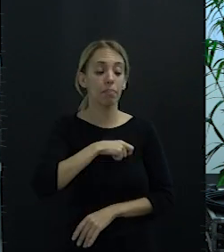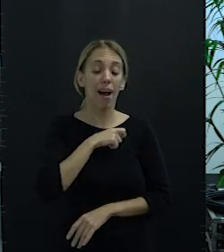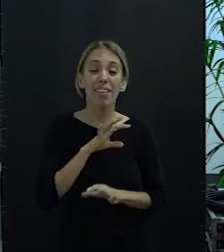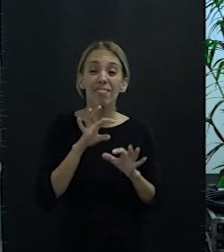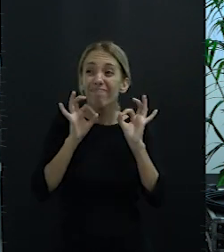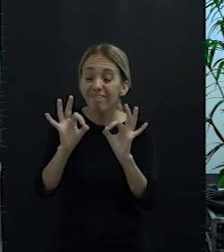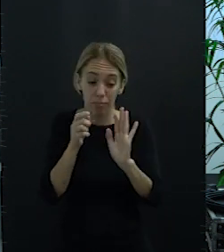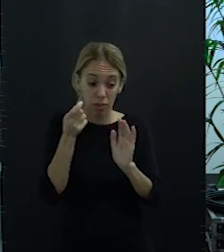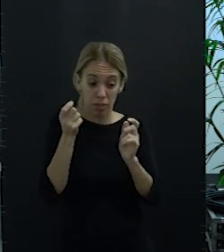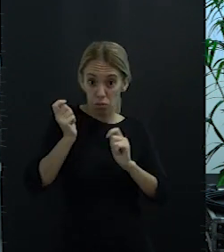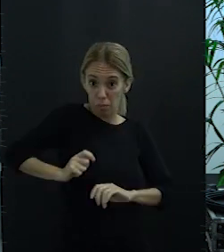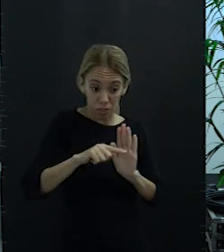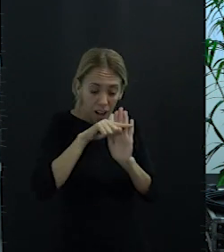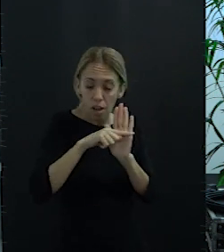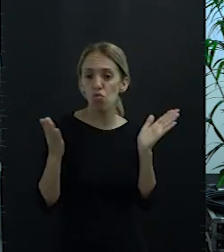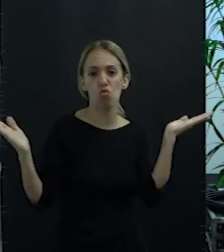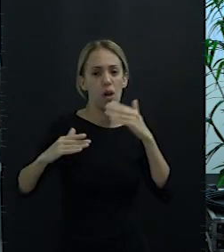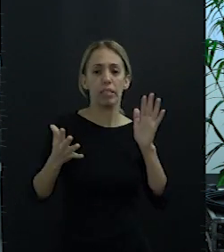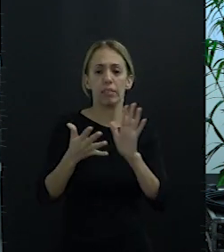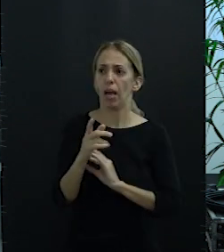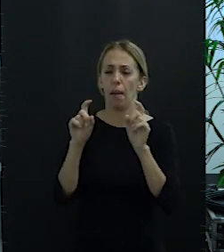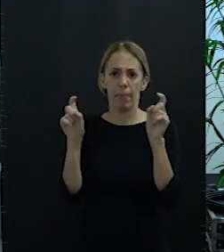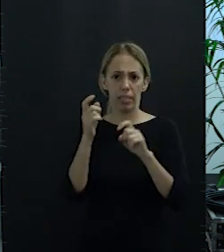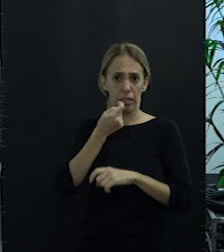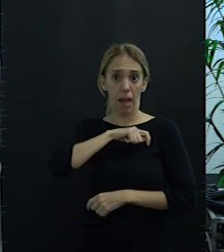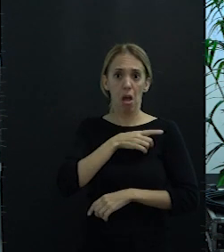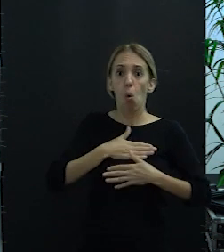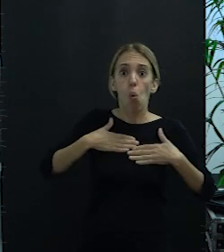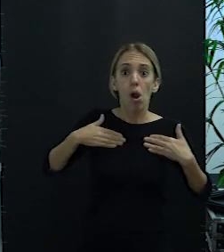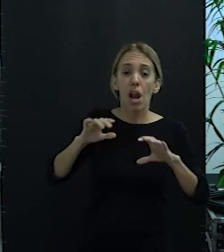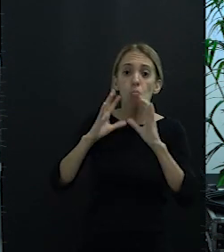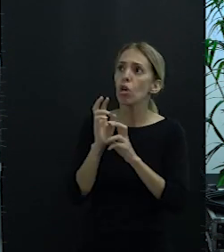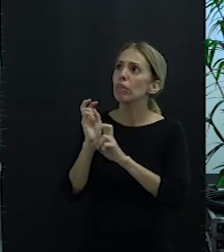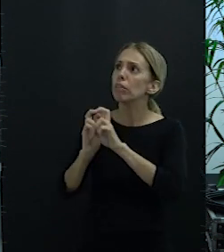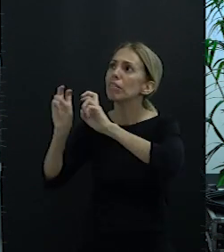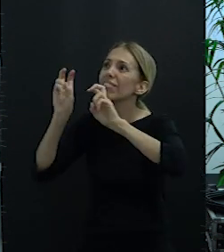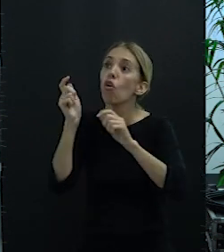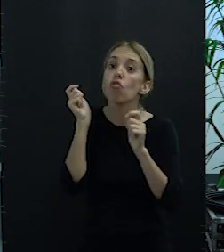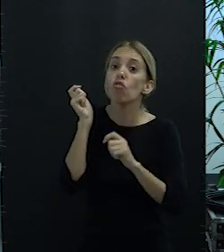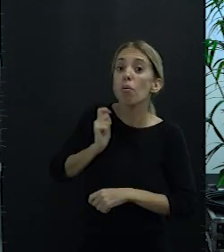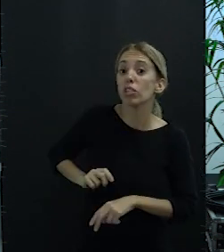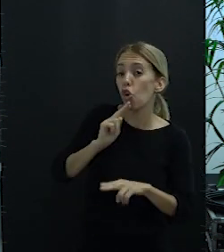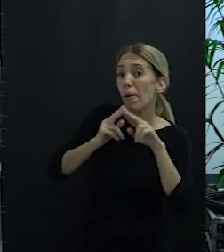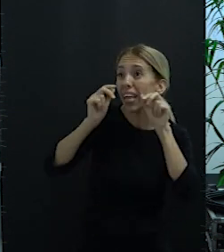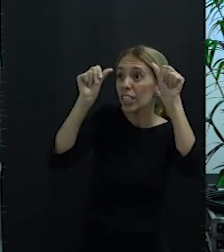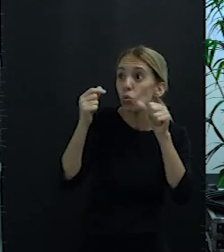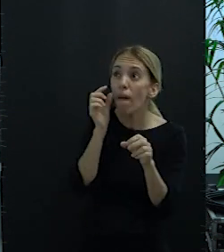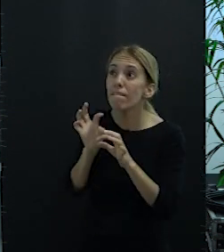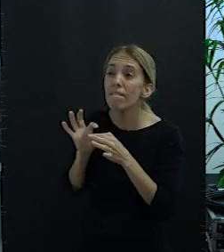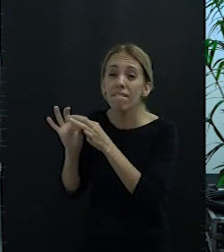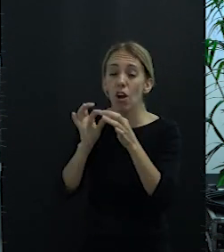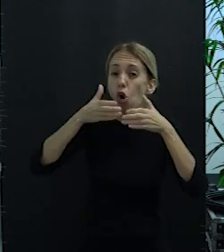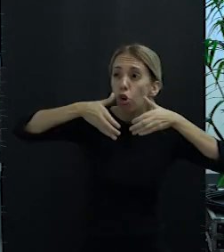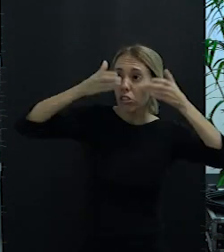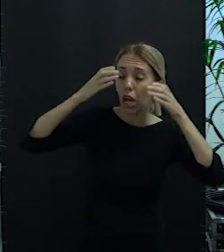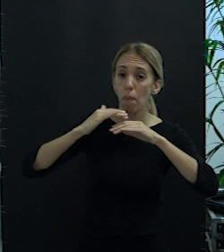Cualquier empresa española puede ir al mundo a buscar cocineros marineros. Marinero. dijimos, ¿y eso cómo va a ser? Cocinero